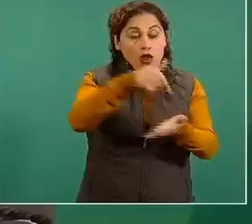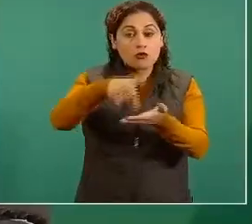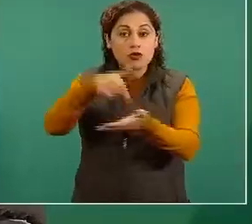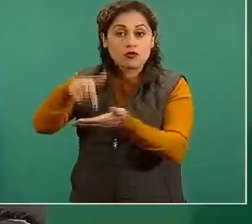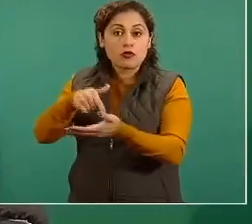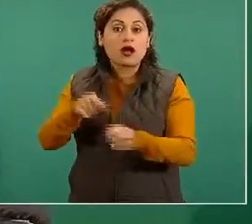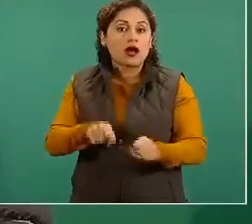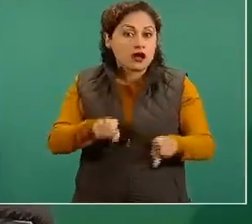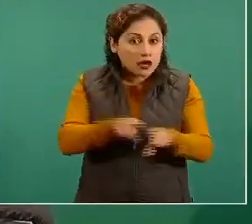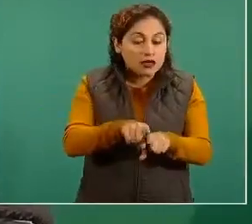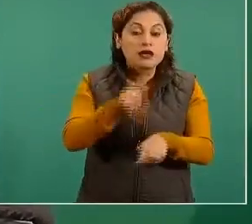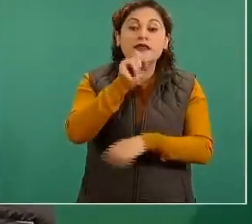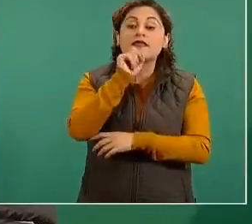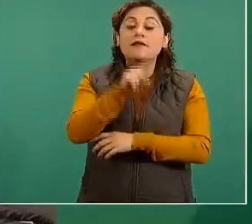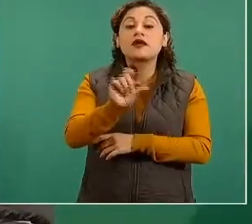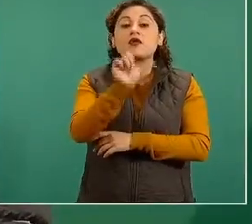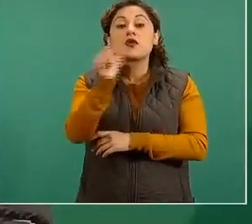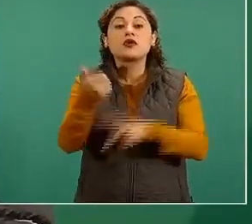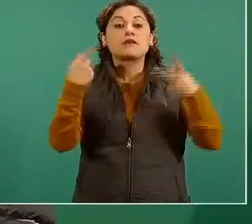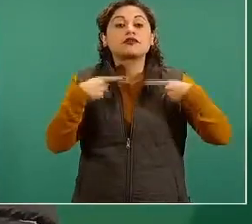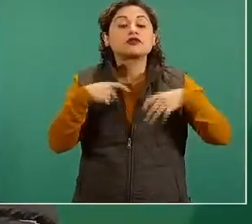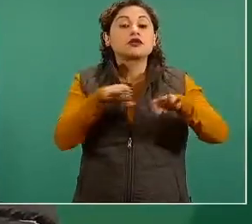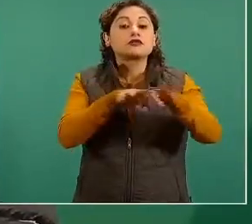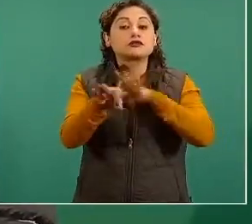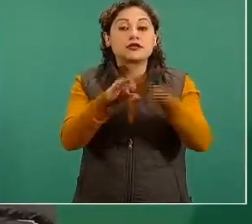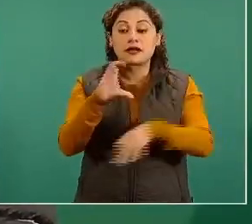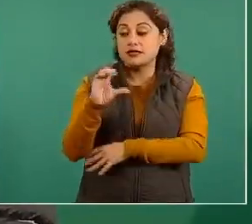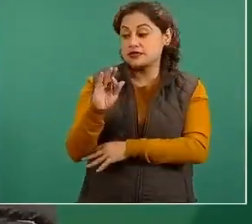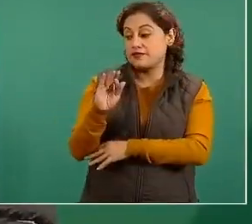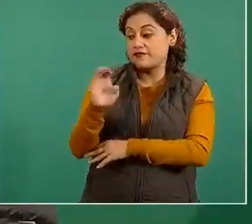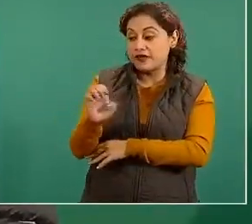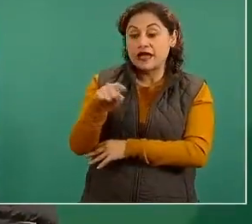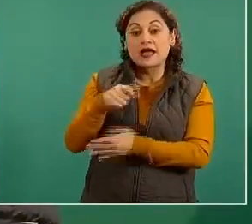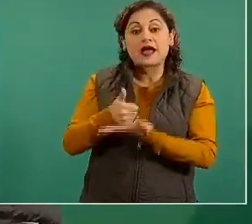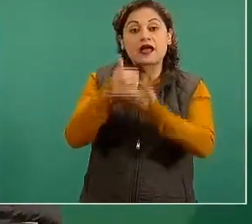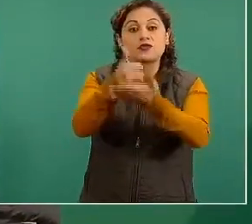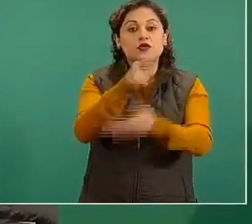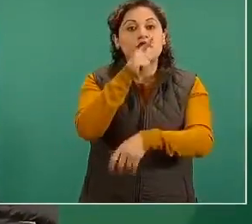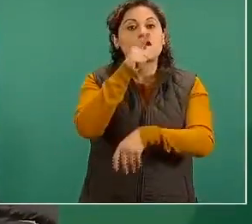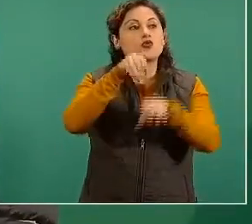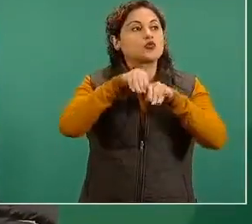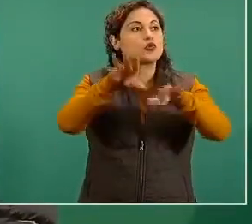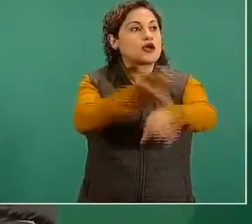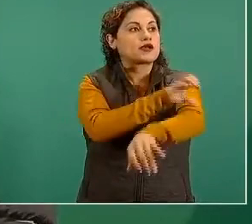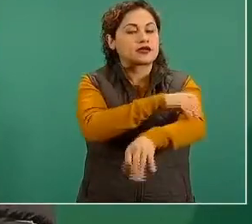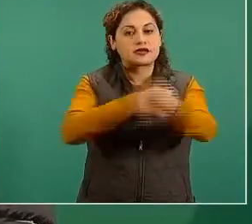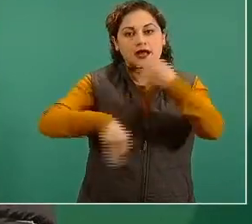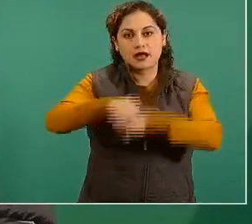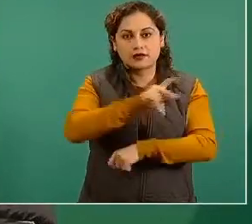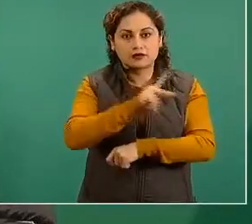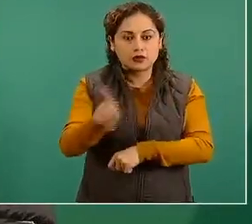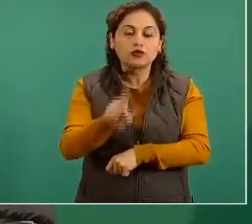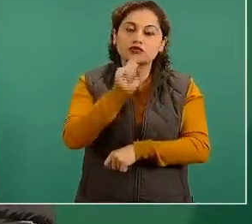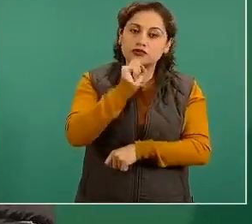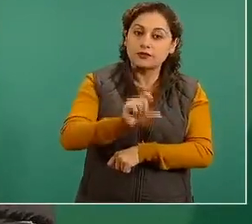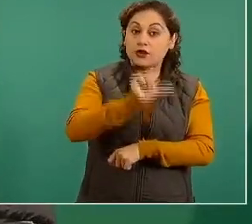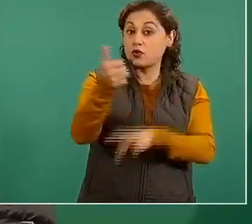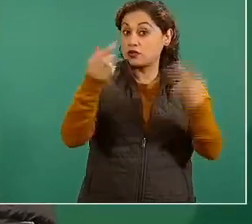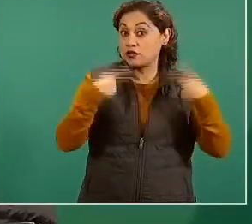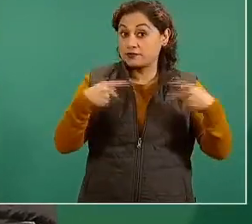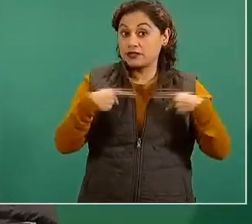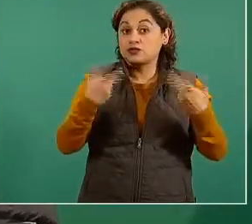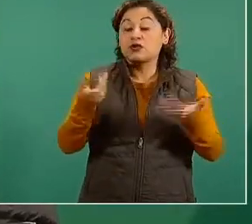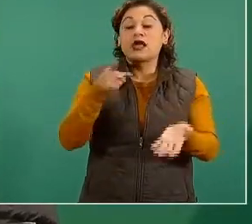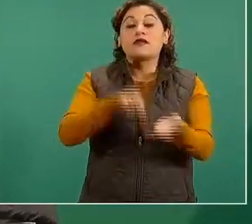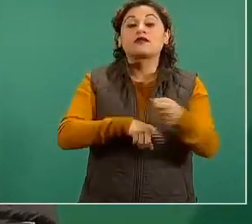Comisión Federal de Electricidad que nos da energía a todos y está el personal que trabaja en los